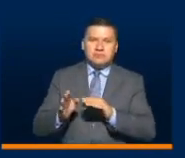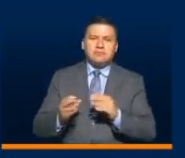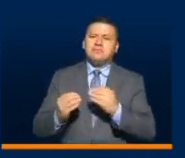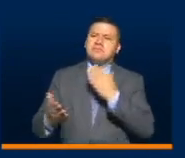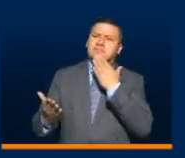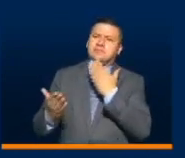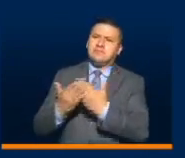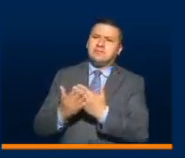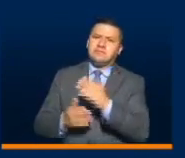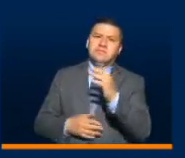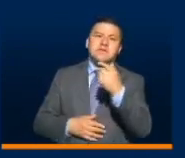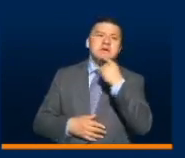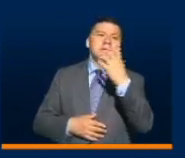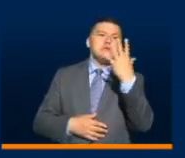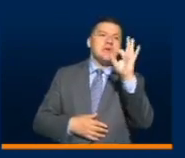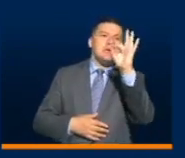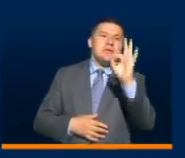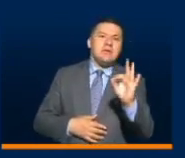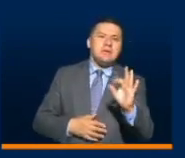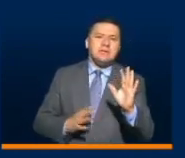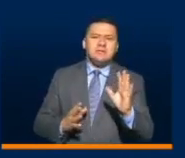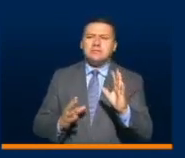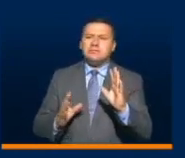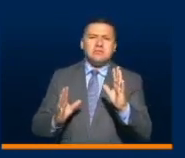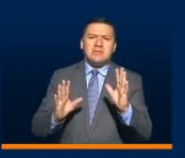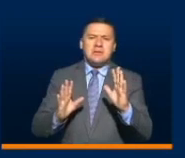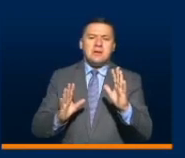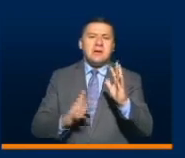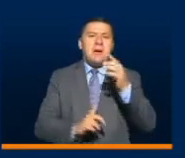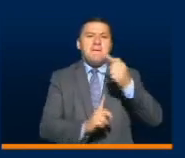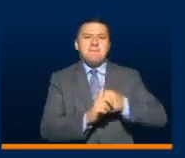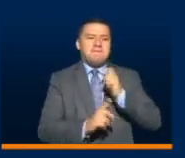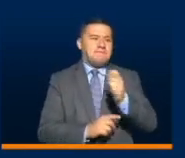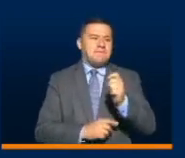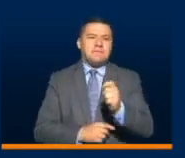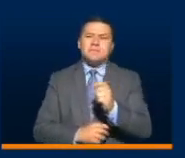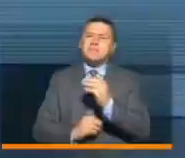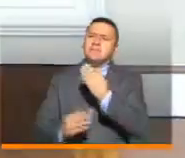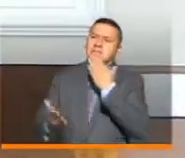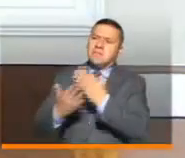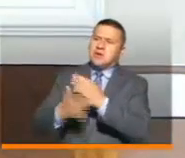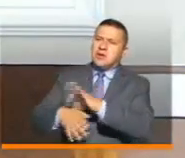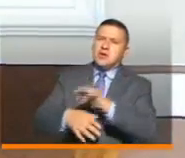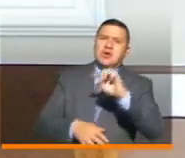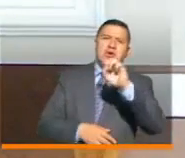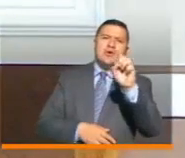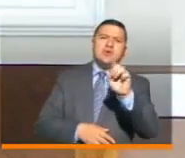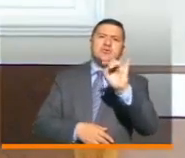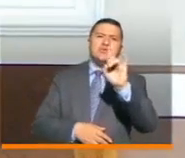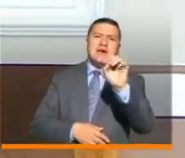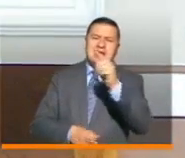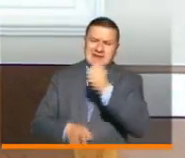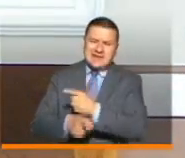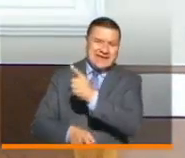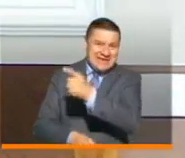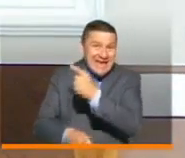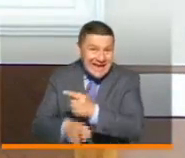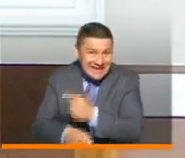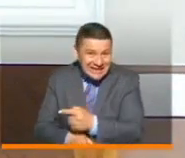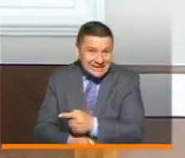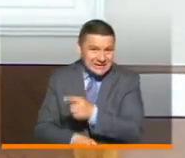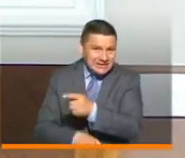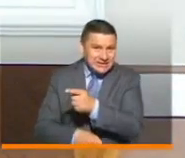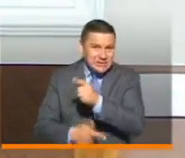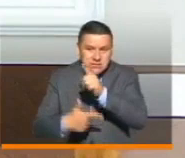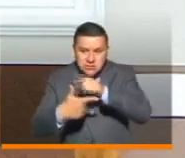cerca del 50% del ingreso mensual. Muchísimas gracias, doctora Susana, porque justamente al